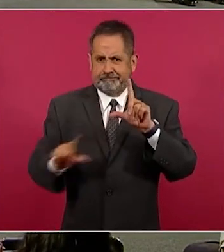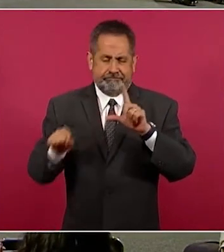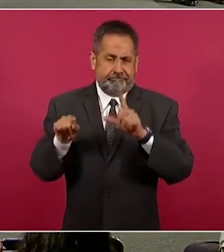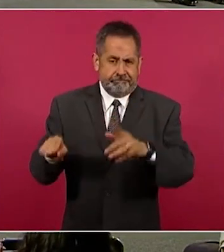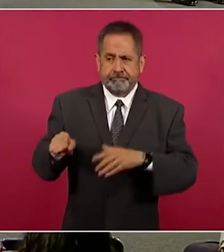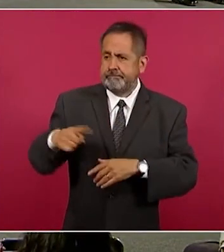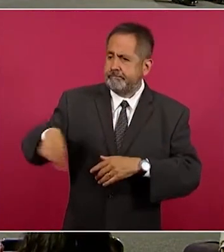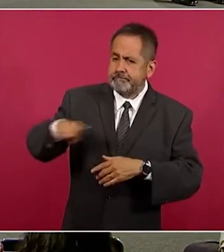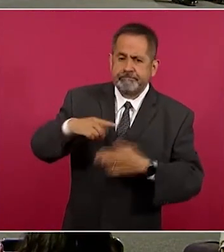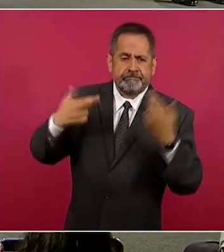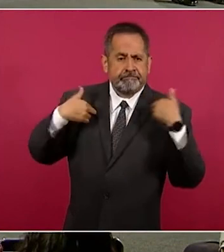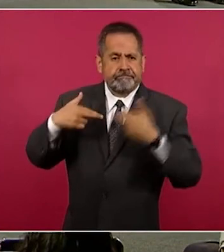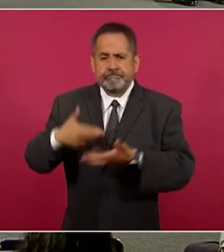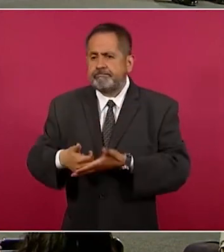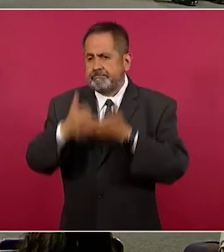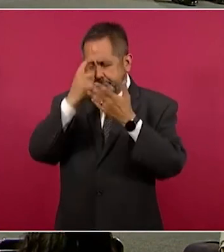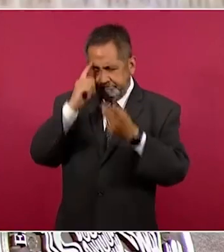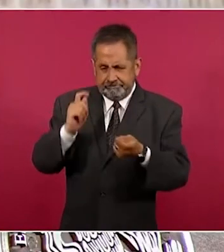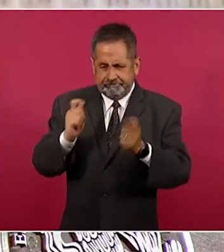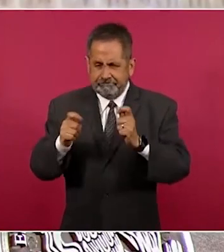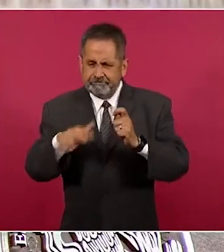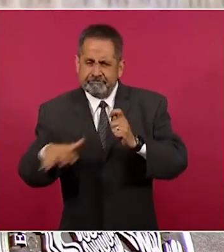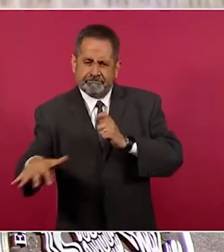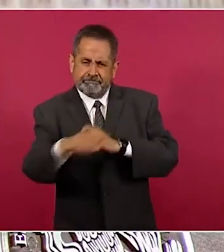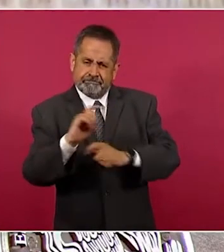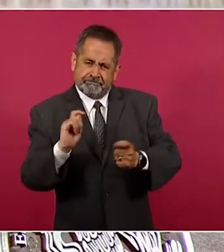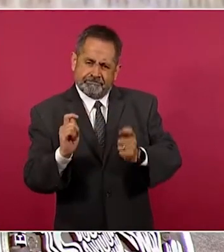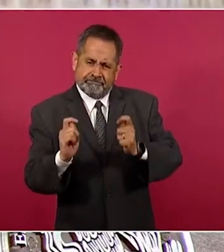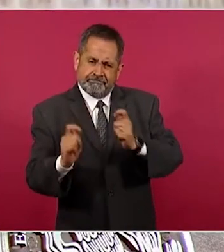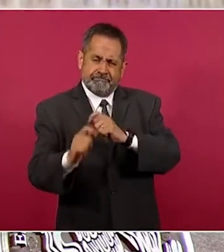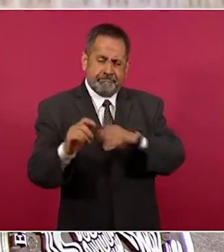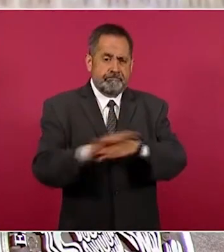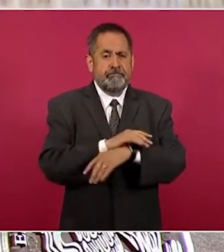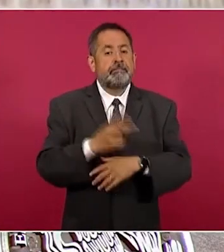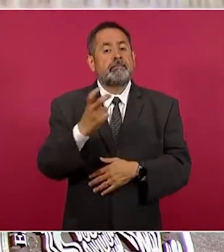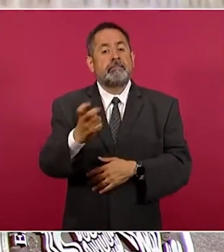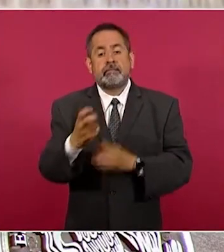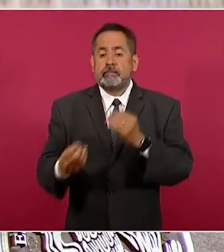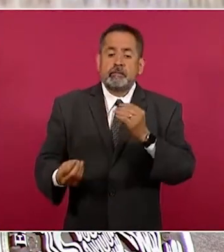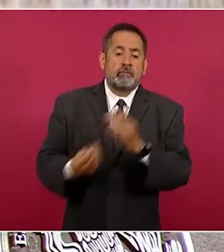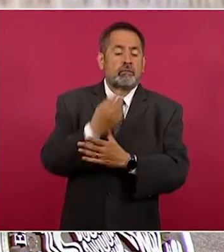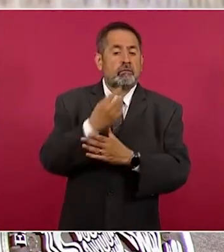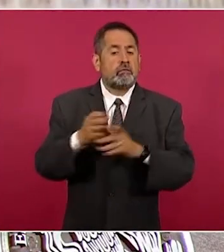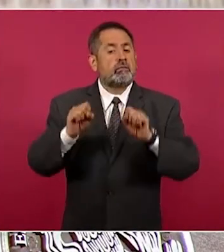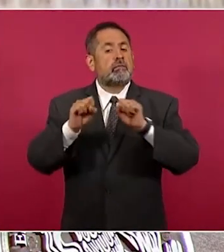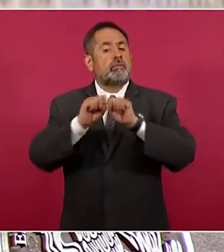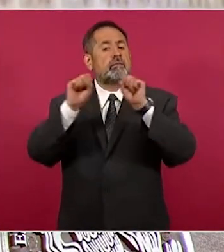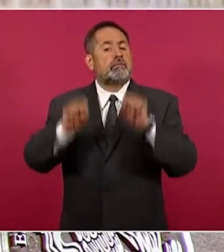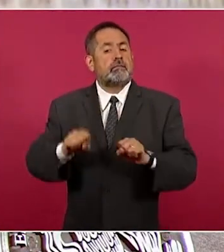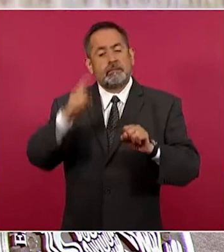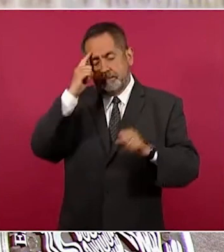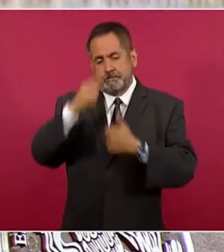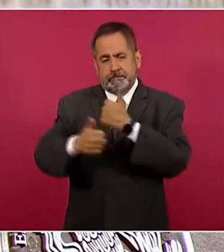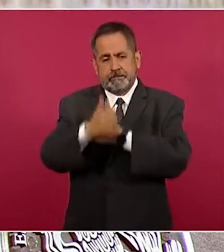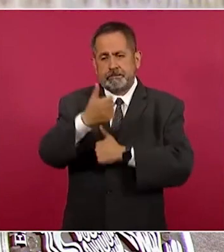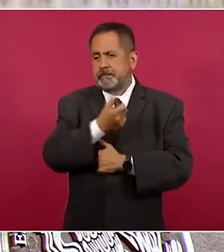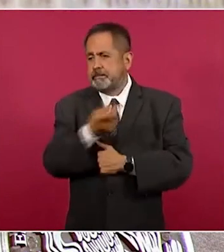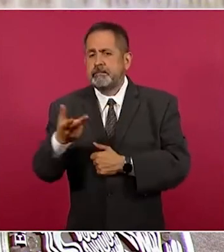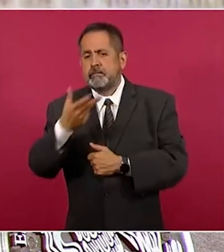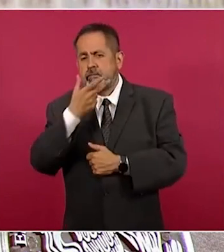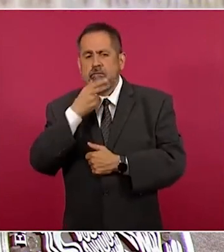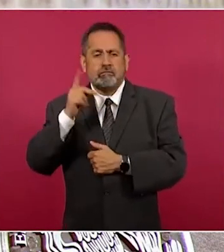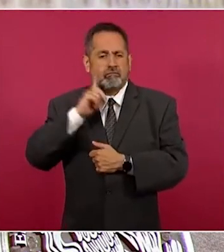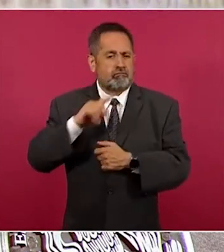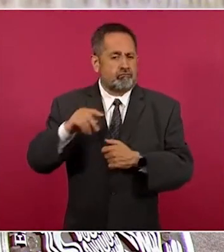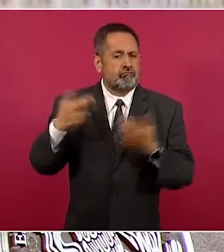estar empleando en otros rubros. Ojalá que no sea para cosas como desaparecerlos, sino